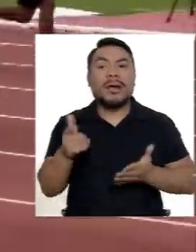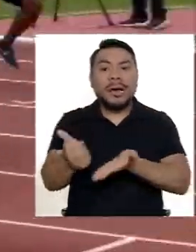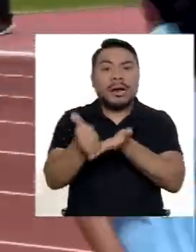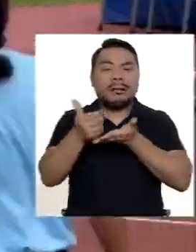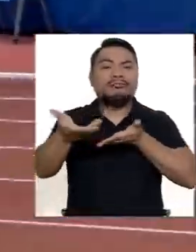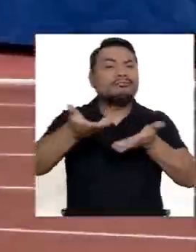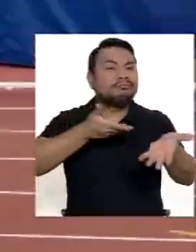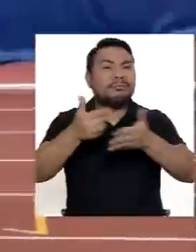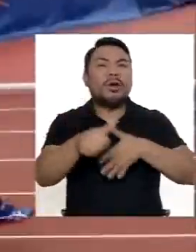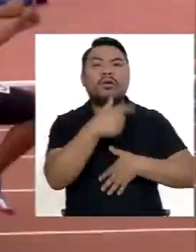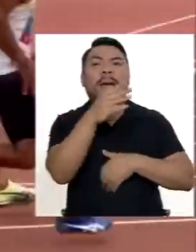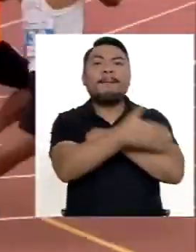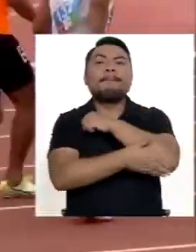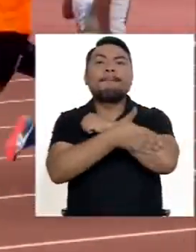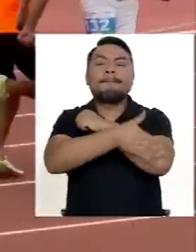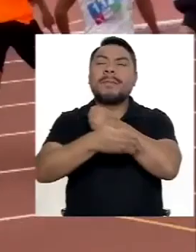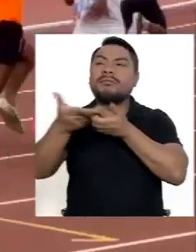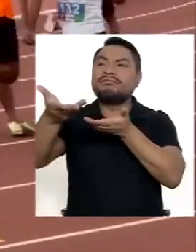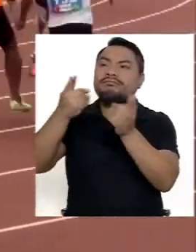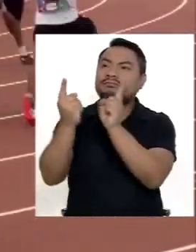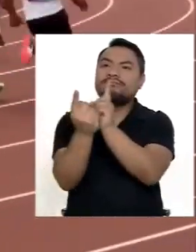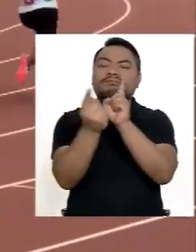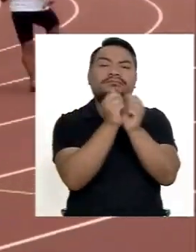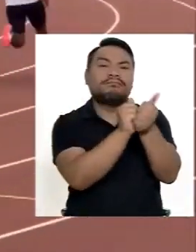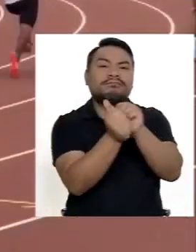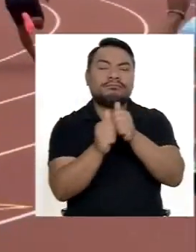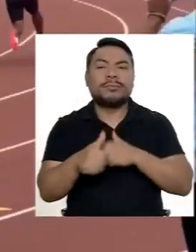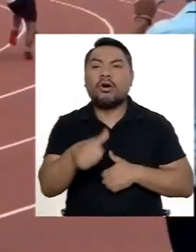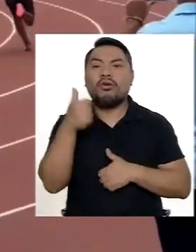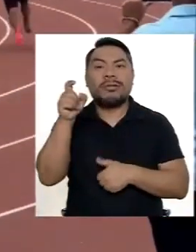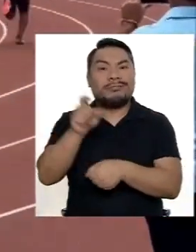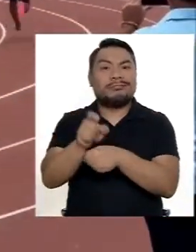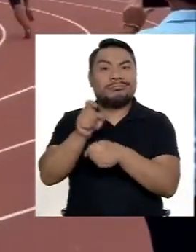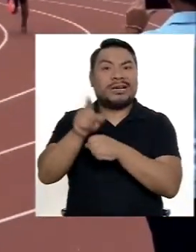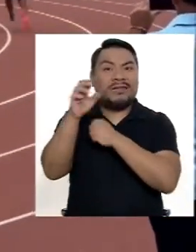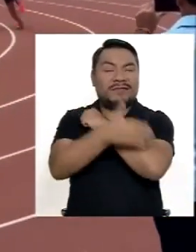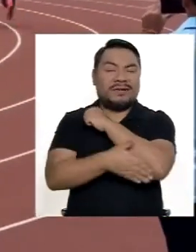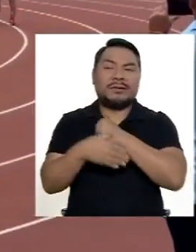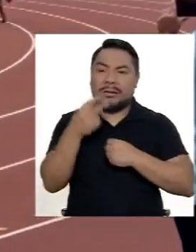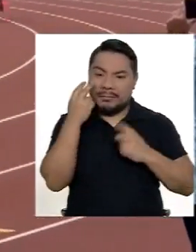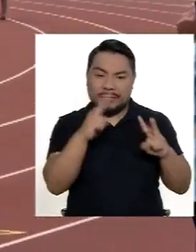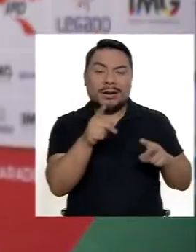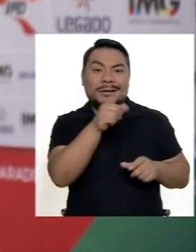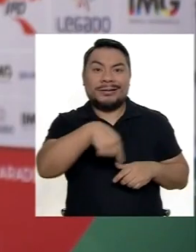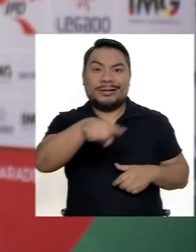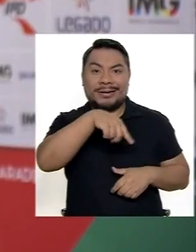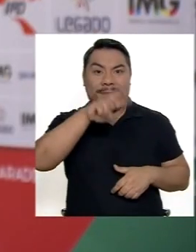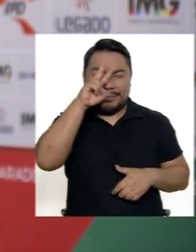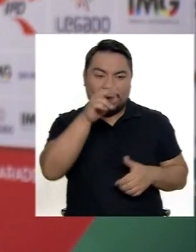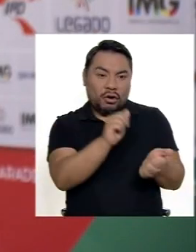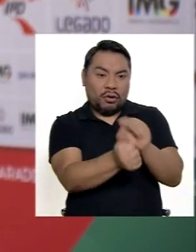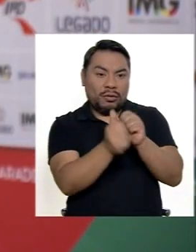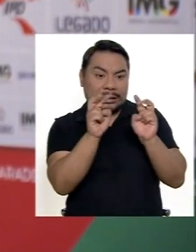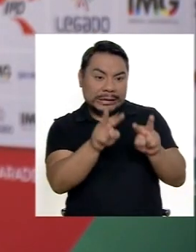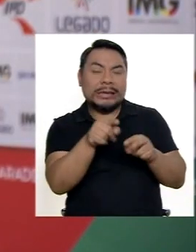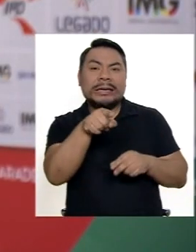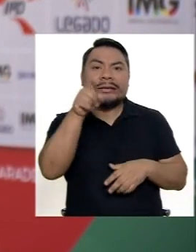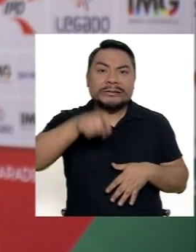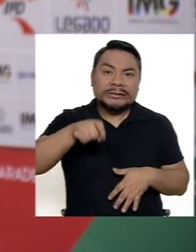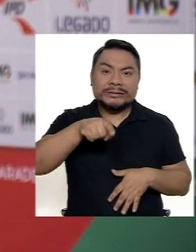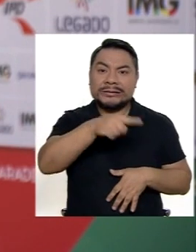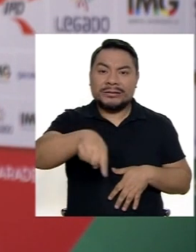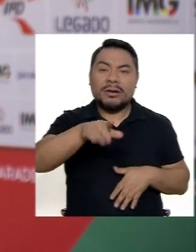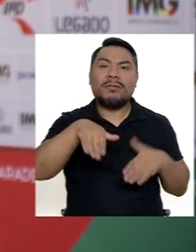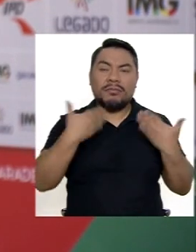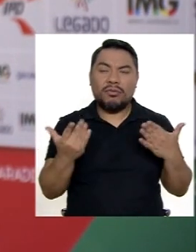a interactuar con los otros países Con los otros entrenadores Y poder los chicos competir Que eso es lo que se necesita para que